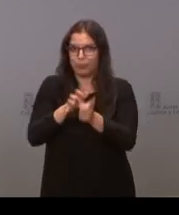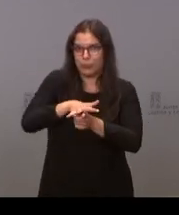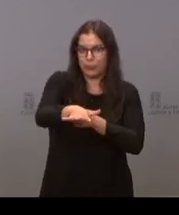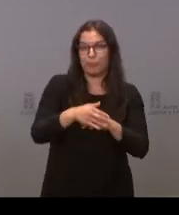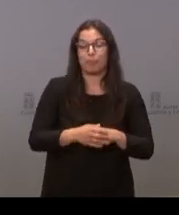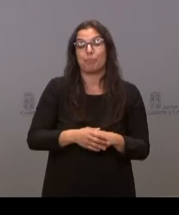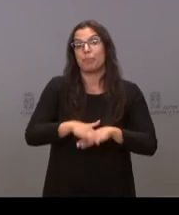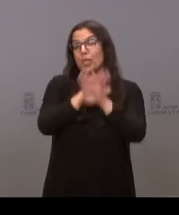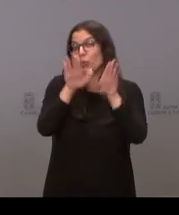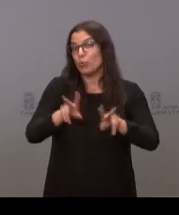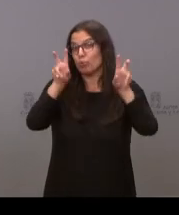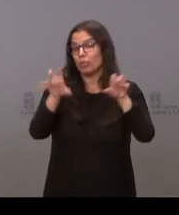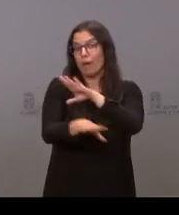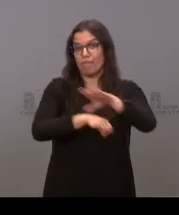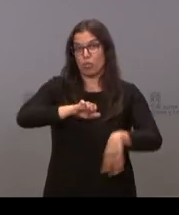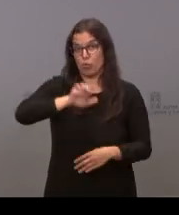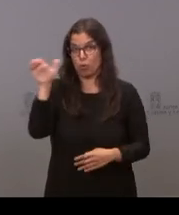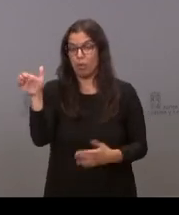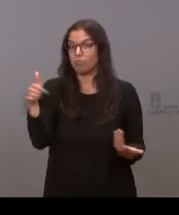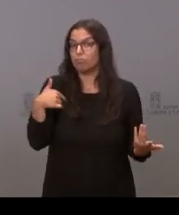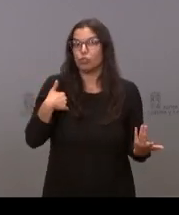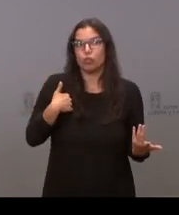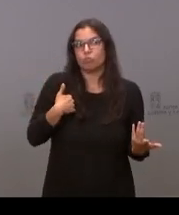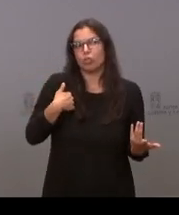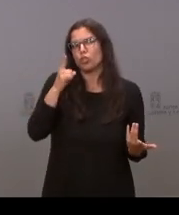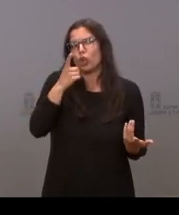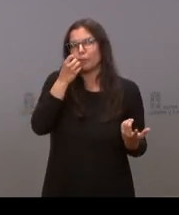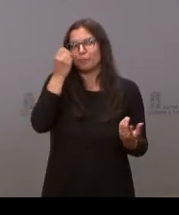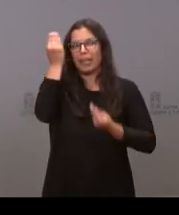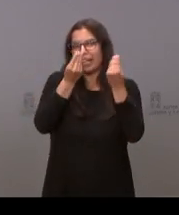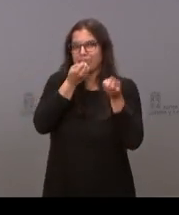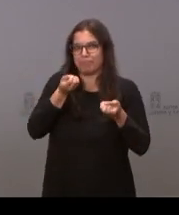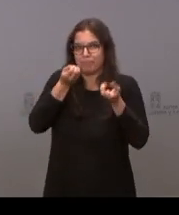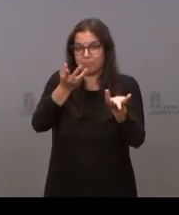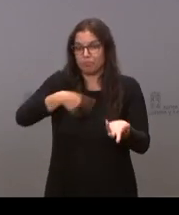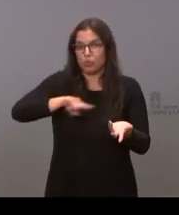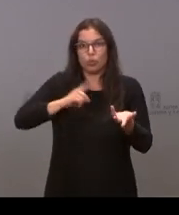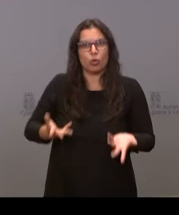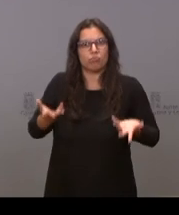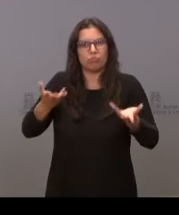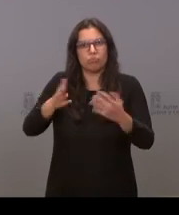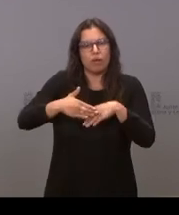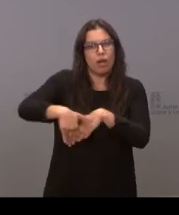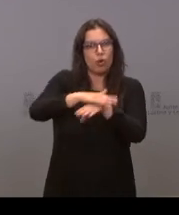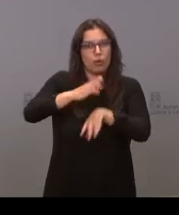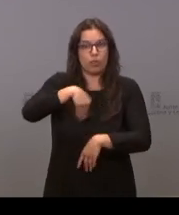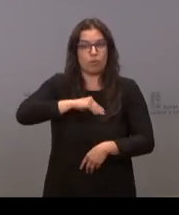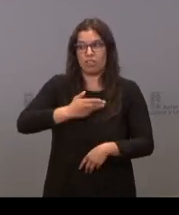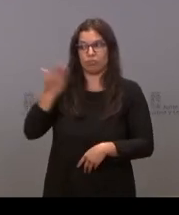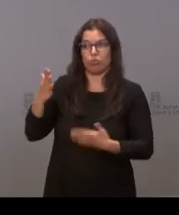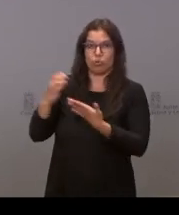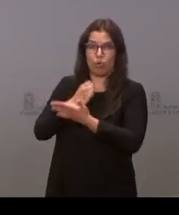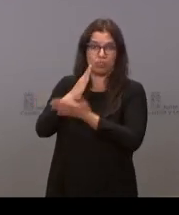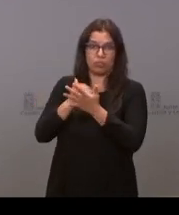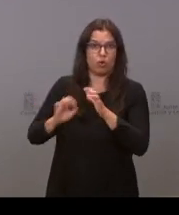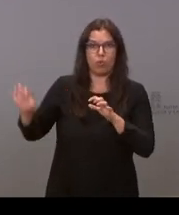los fondos europeos, bueno, yo simplemente voy hacer una reflexión. Estamos a disposición del Gobierno de España, todas las comunidades autónomas